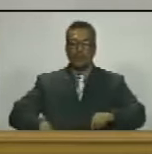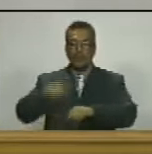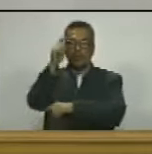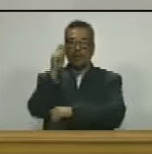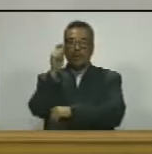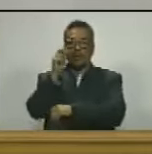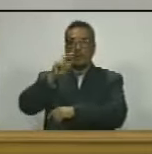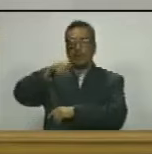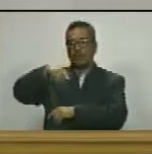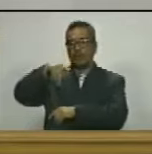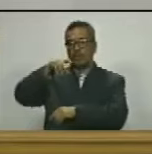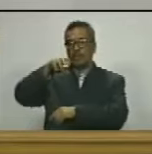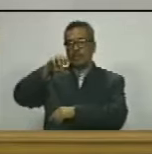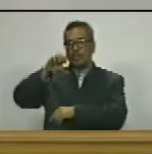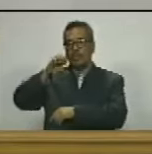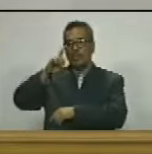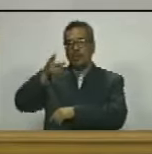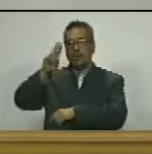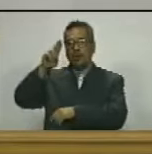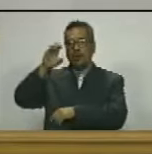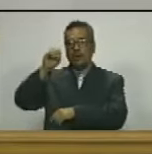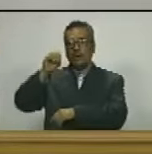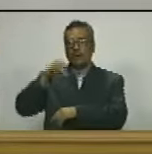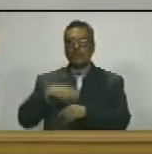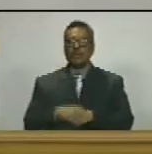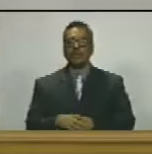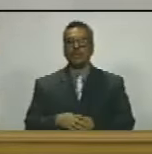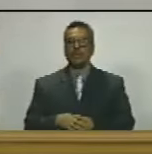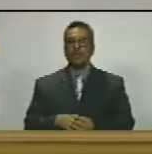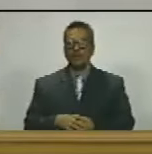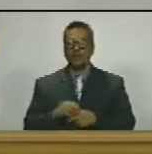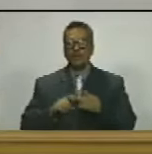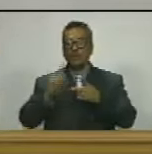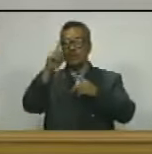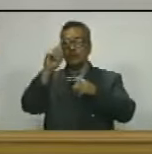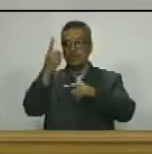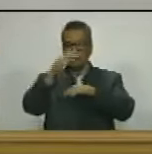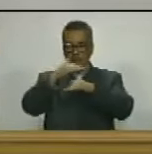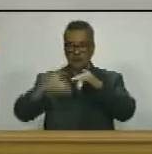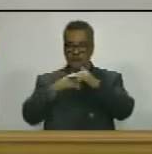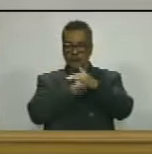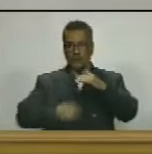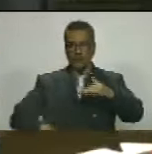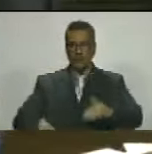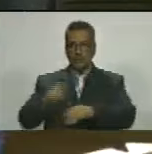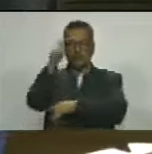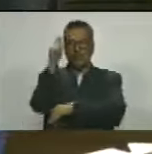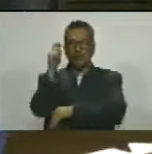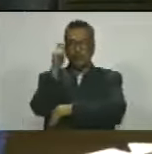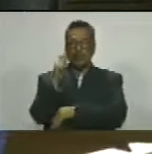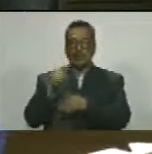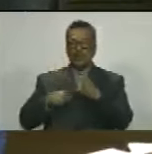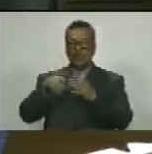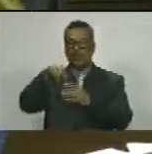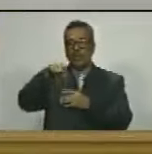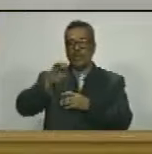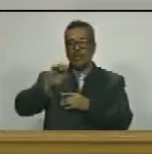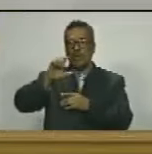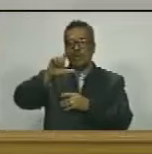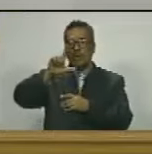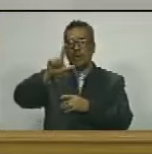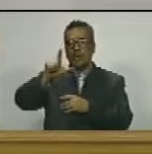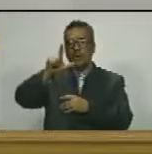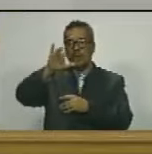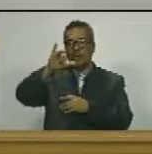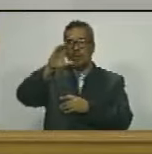diputado pedro miguel carreño escobar primer vicepresidente diputado elio josé